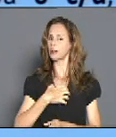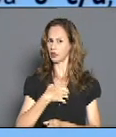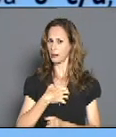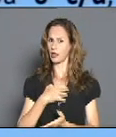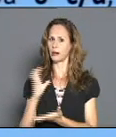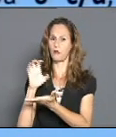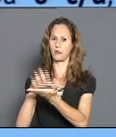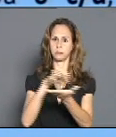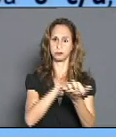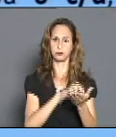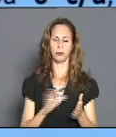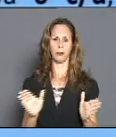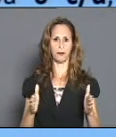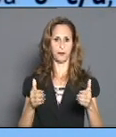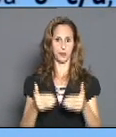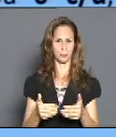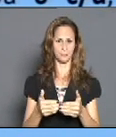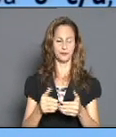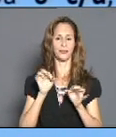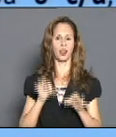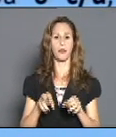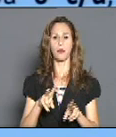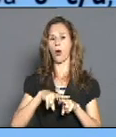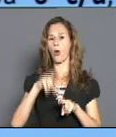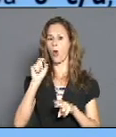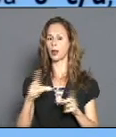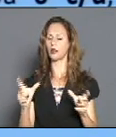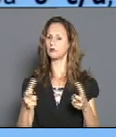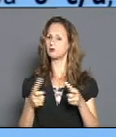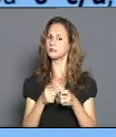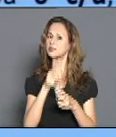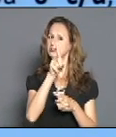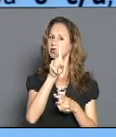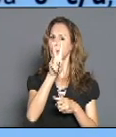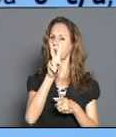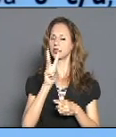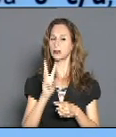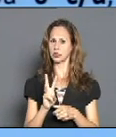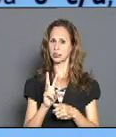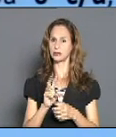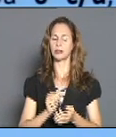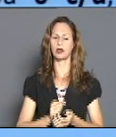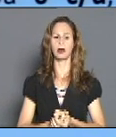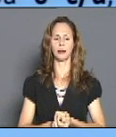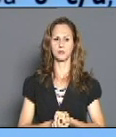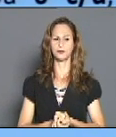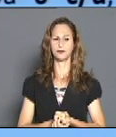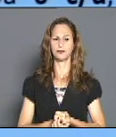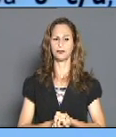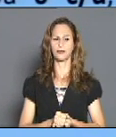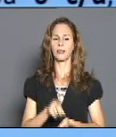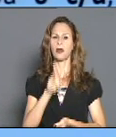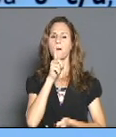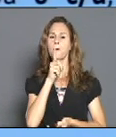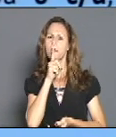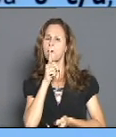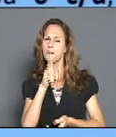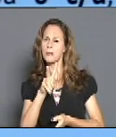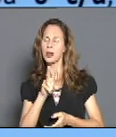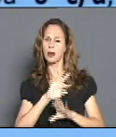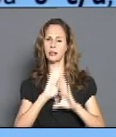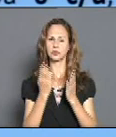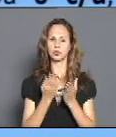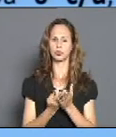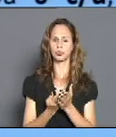activos a la COVID-19. Holguín disminuyendo. 123. Jibara 29. Váguanos 23. Vánez 17. Calicto García 16.